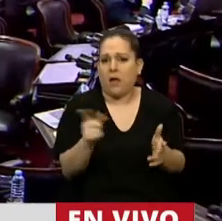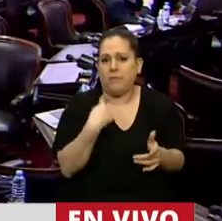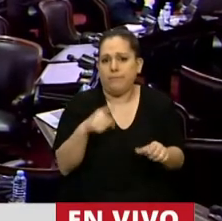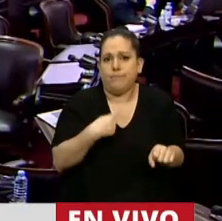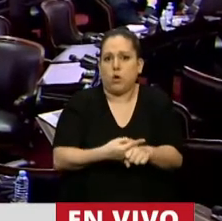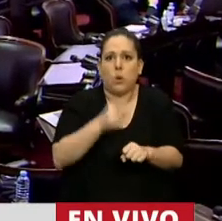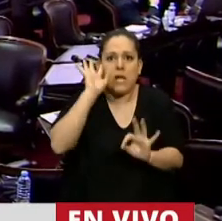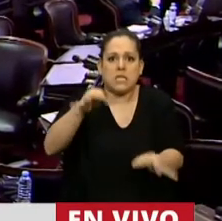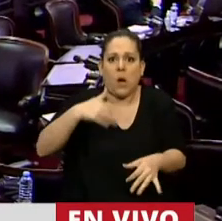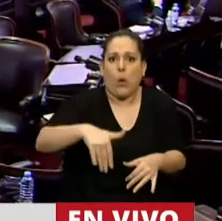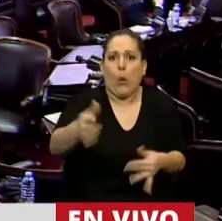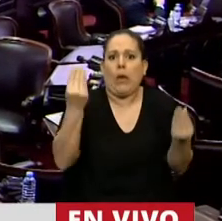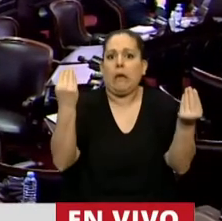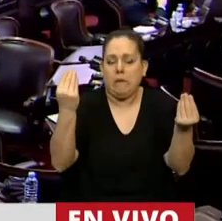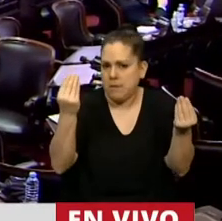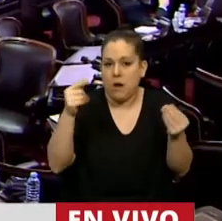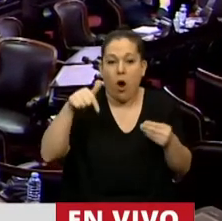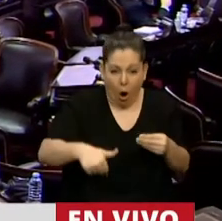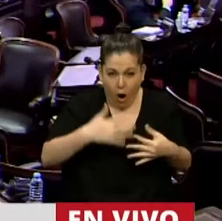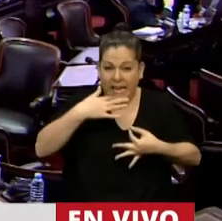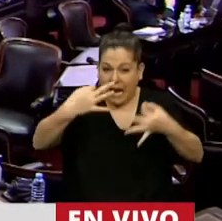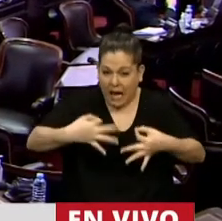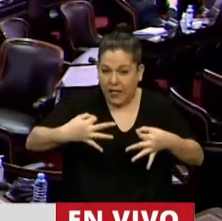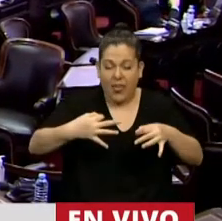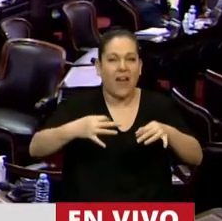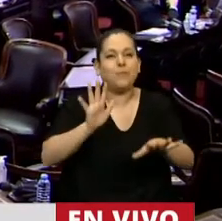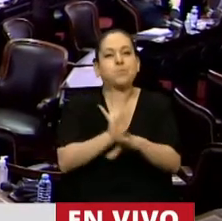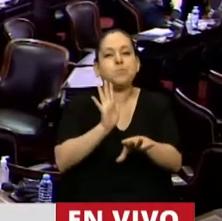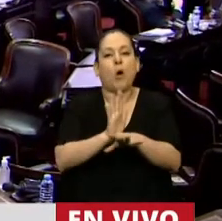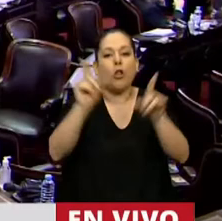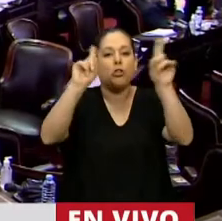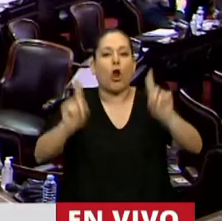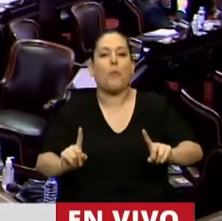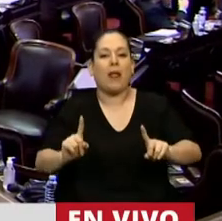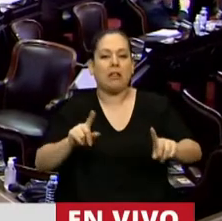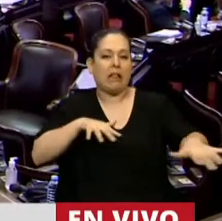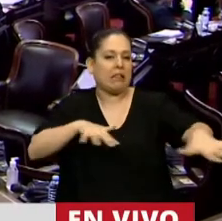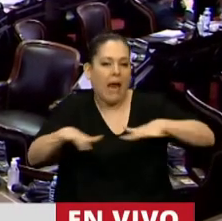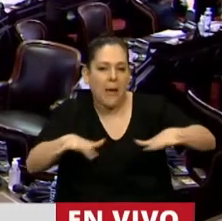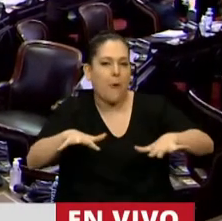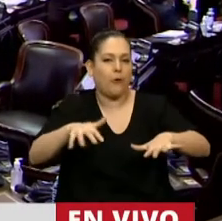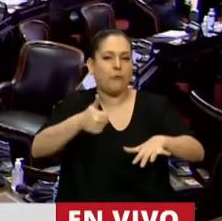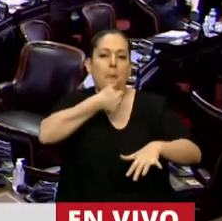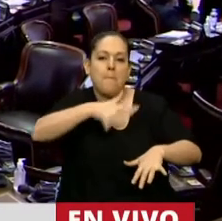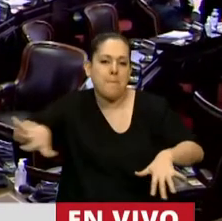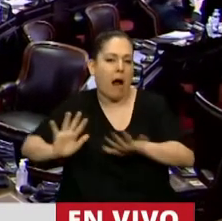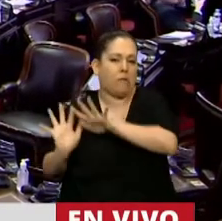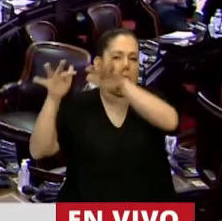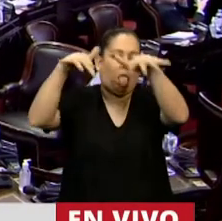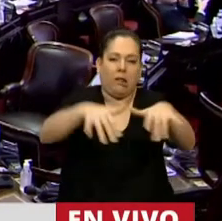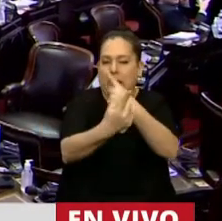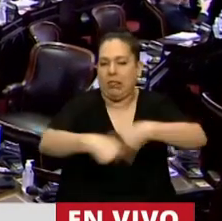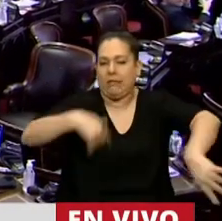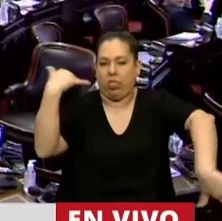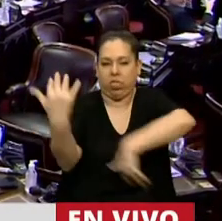Hoy tenemos una verdadera tormenta. Hoy tenemos tormenta, tenemos terremoto, tenemos maremoto, tenemos todo lo que